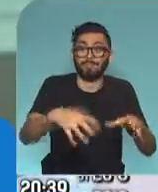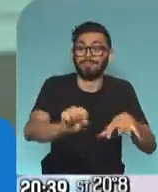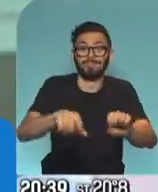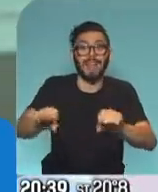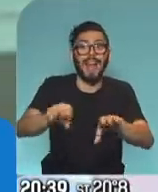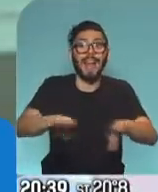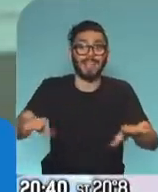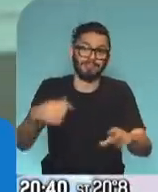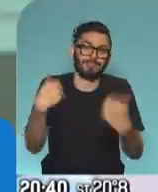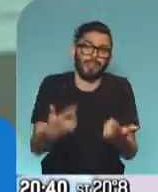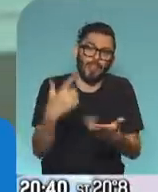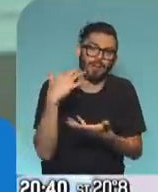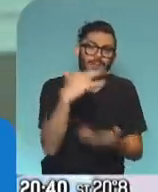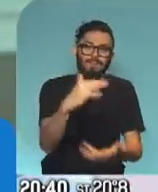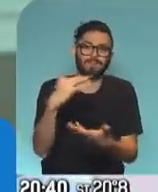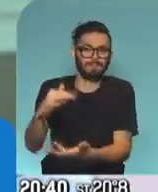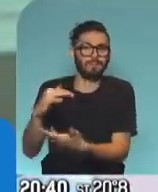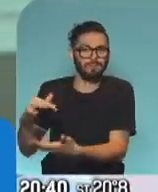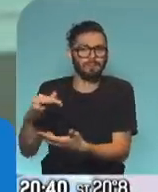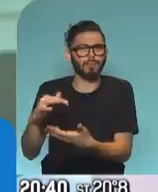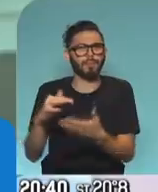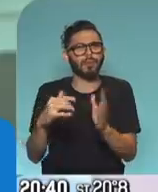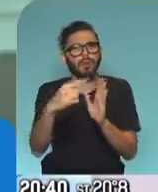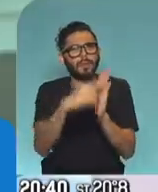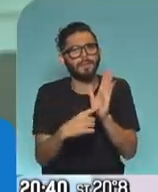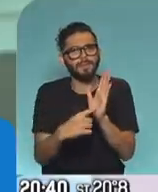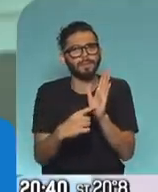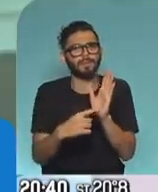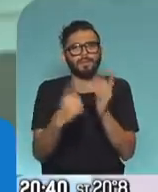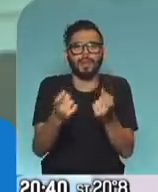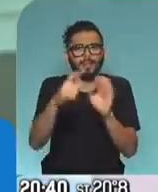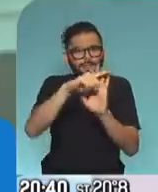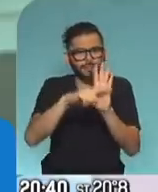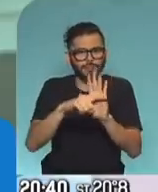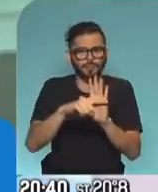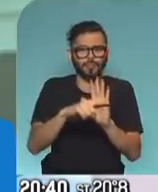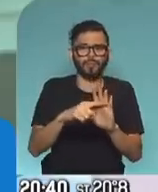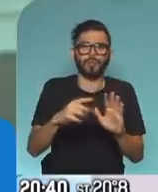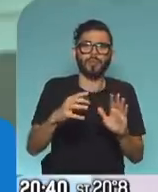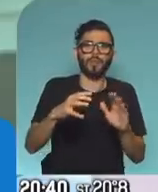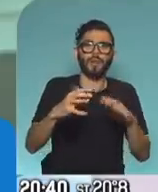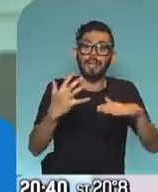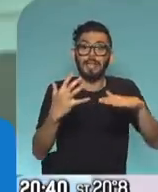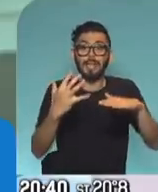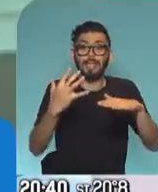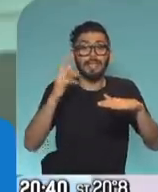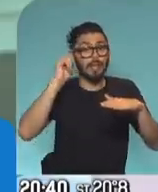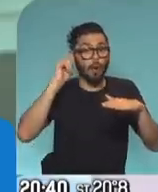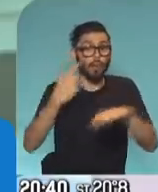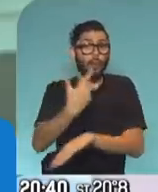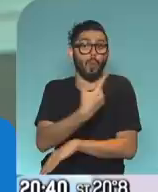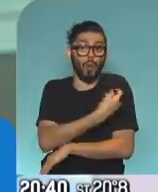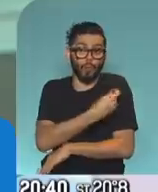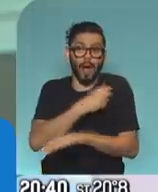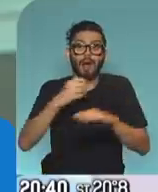siempre va a tener que recordar, hasta 4 años, el requisito es el plan de vacunación. Desde los 5, el requisito también es el